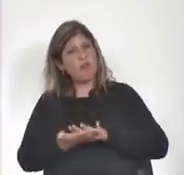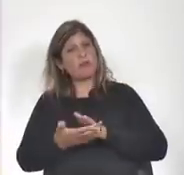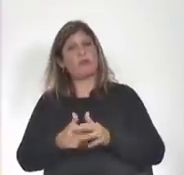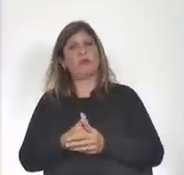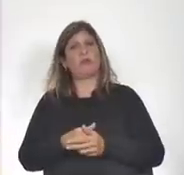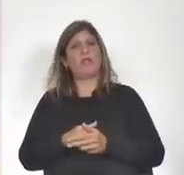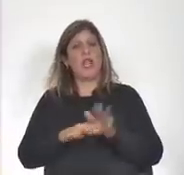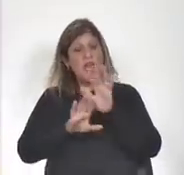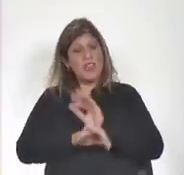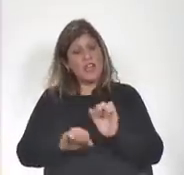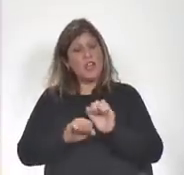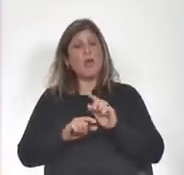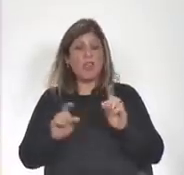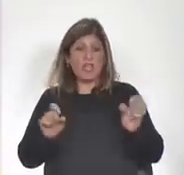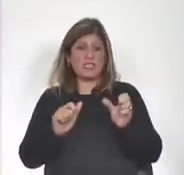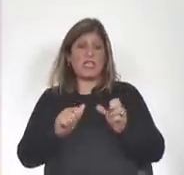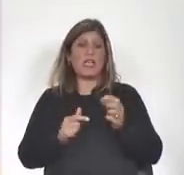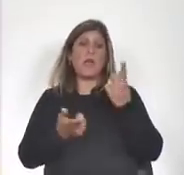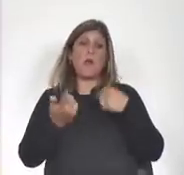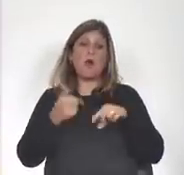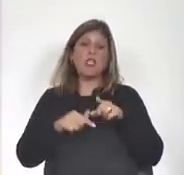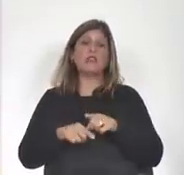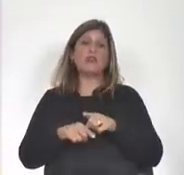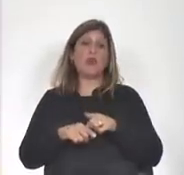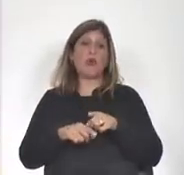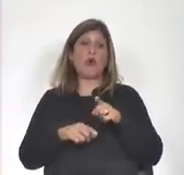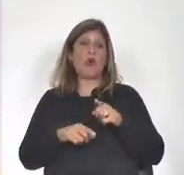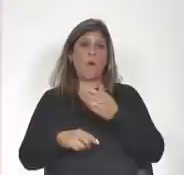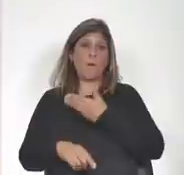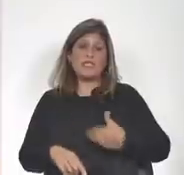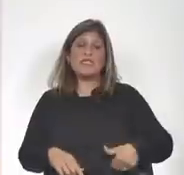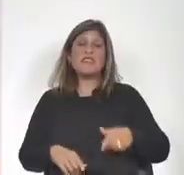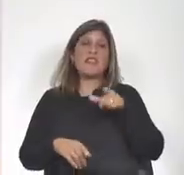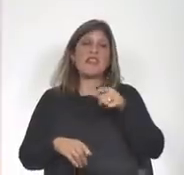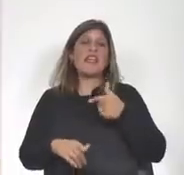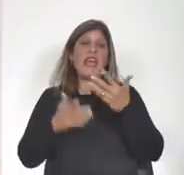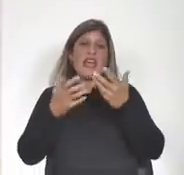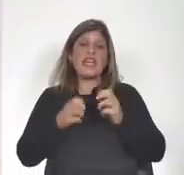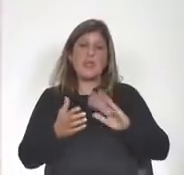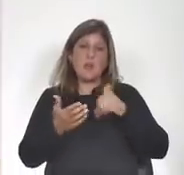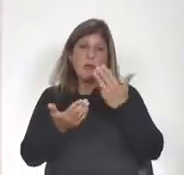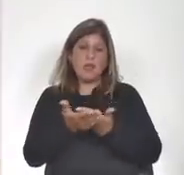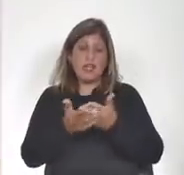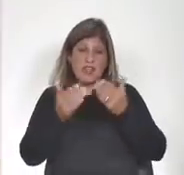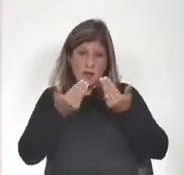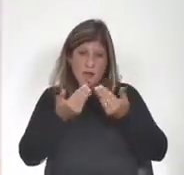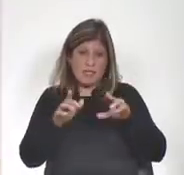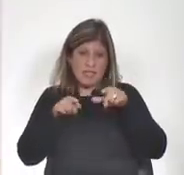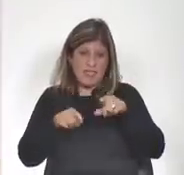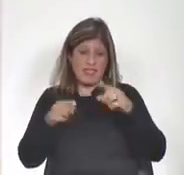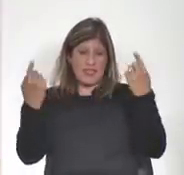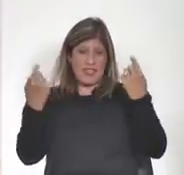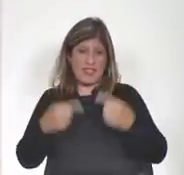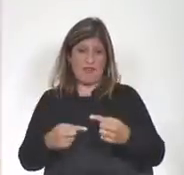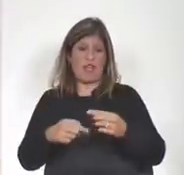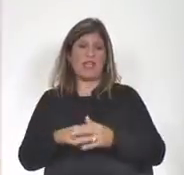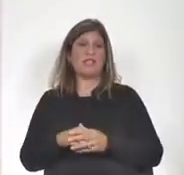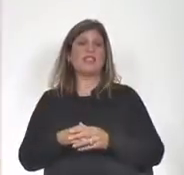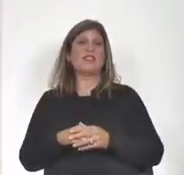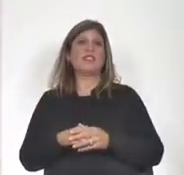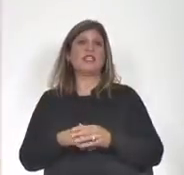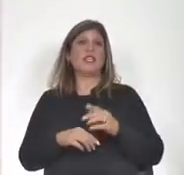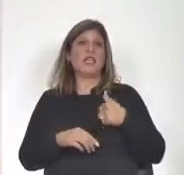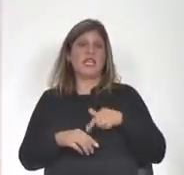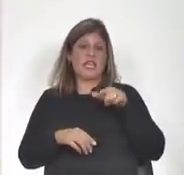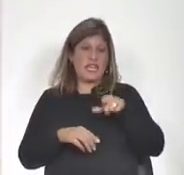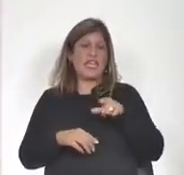en las que podían hacerlo. Por eso, Presidenta, queremos proponer desde el inicio de este debate que si hay integrantes